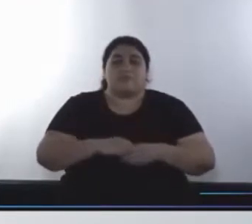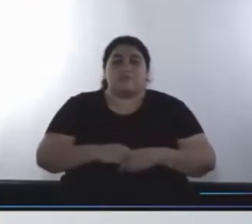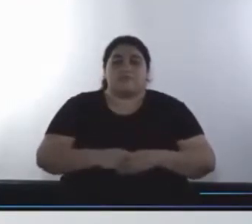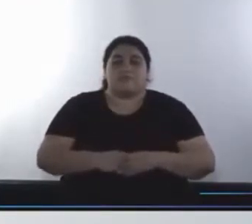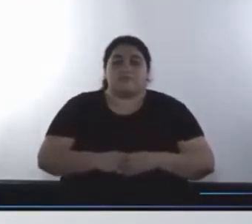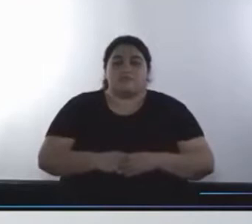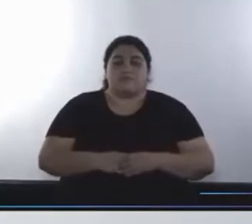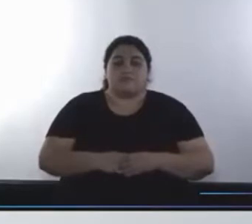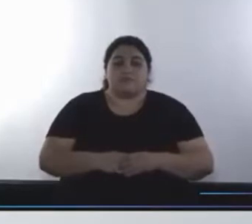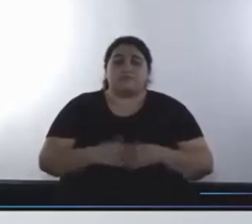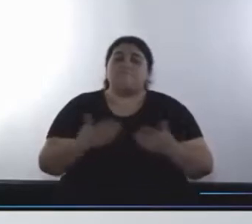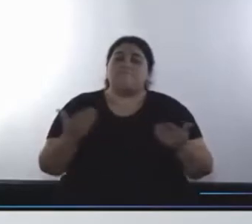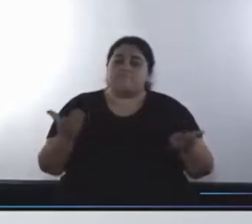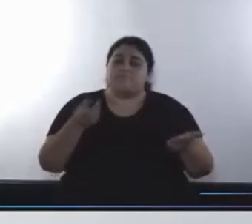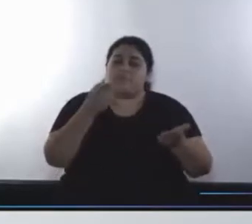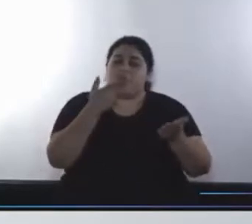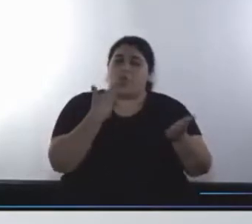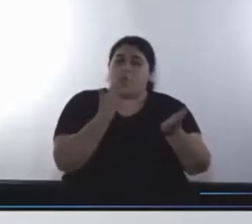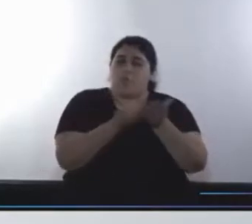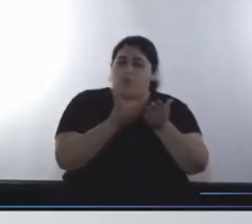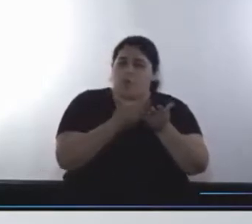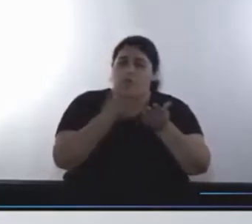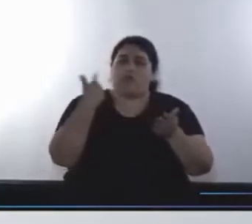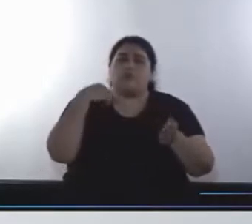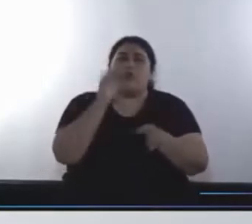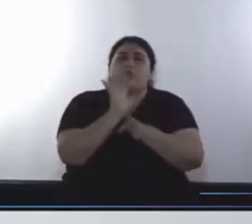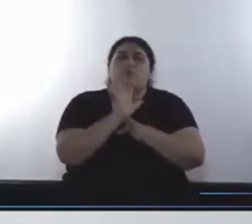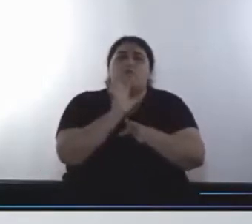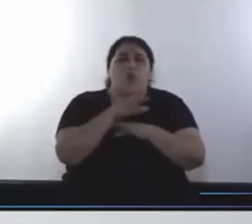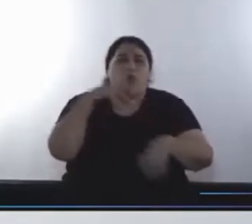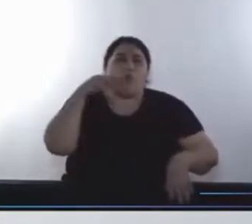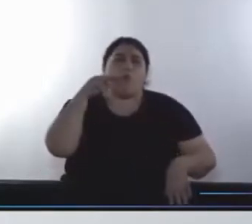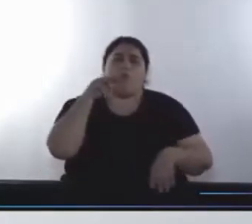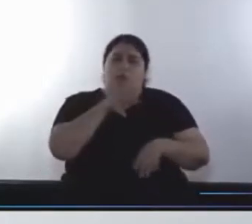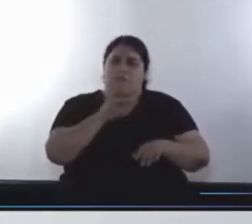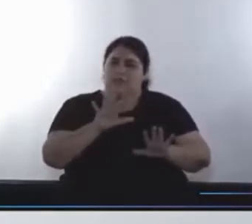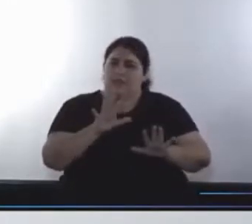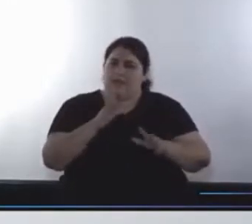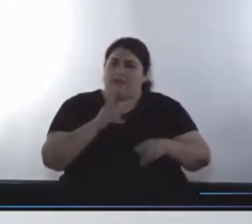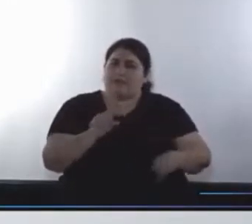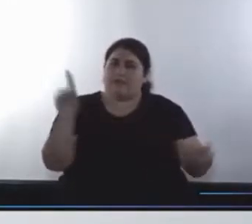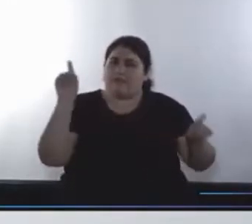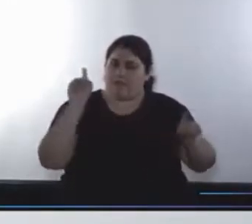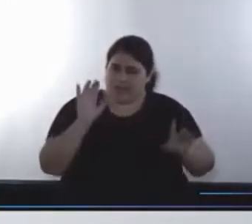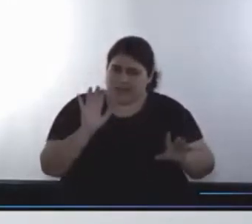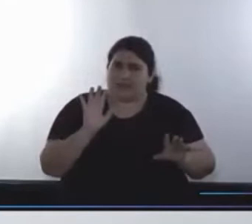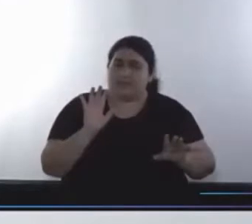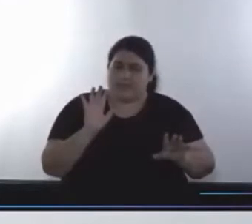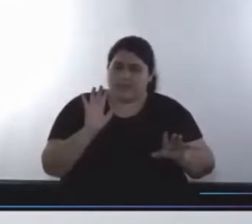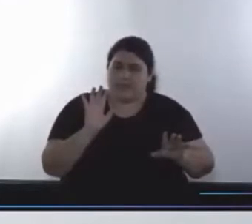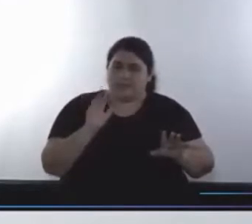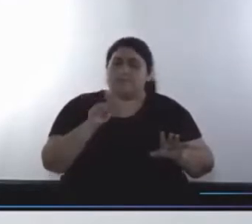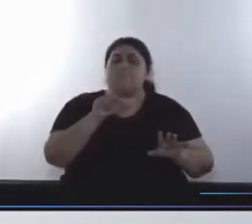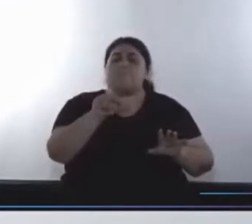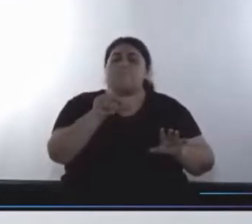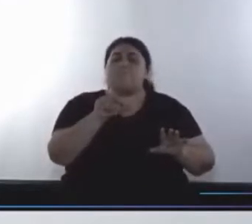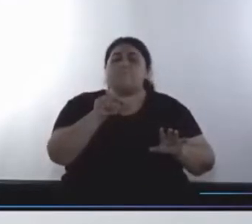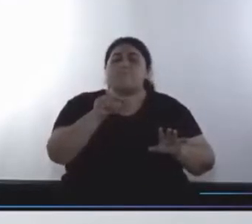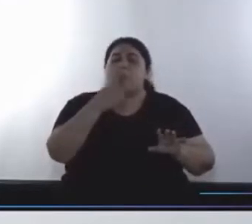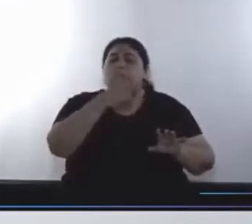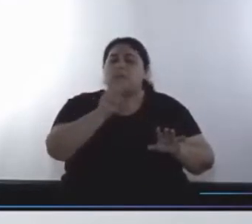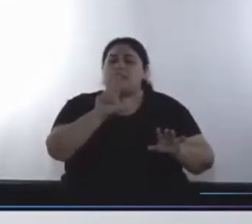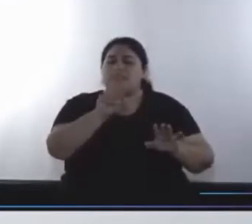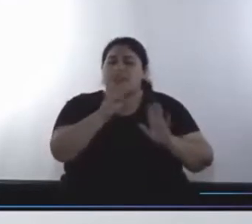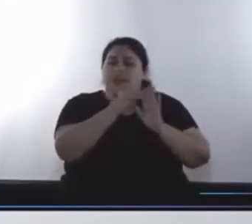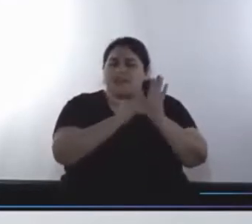Bueno, ahí planteo una mirada crítica de la Agenda 2030, y la pregunta es por qué, ¿no?